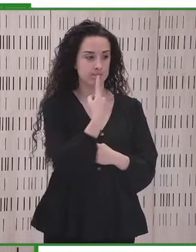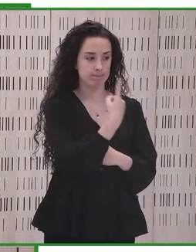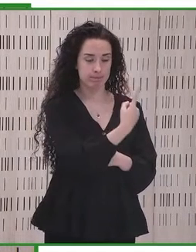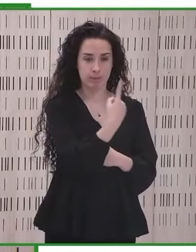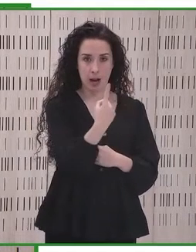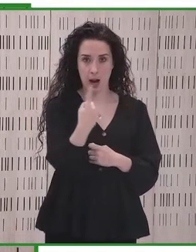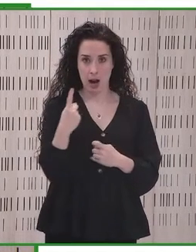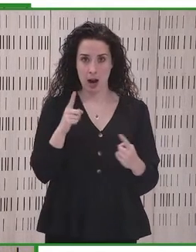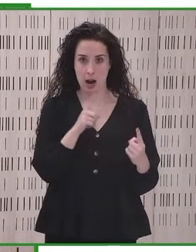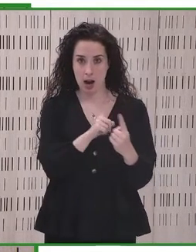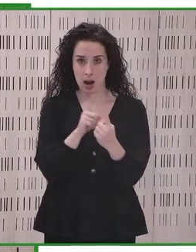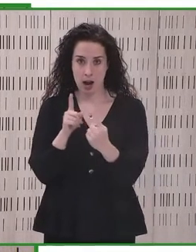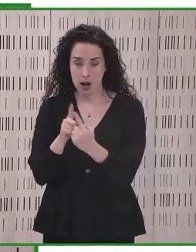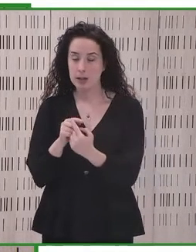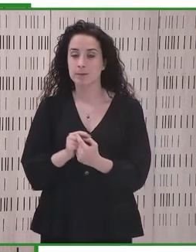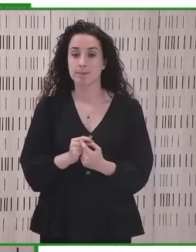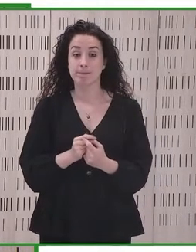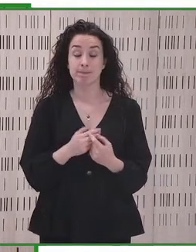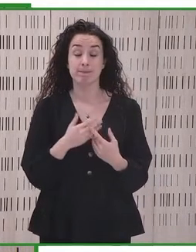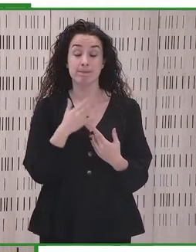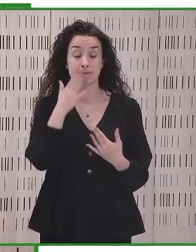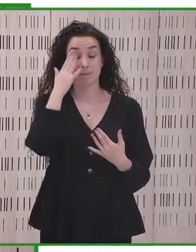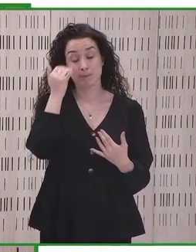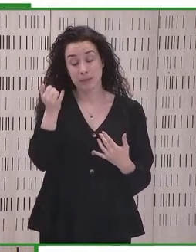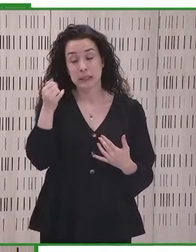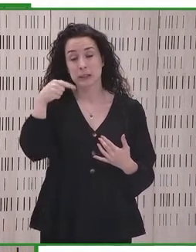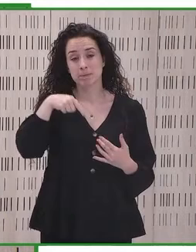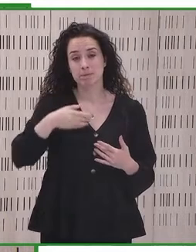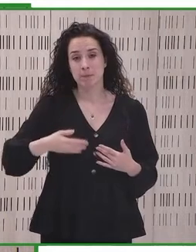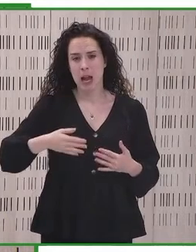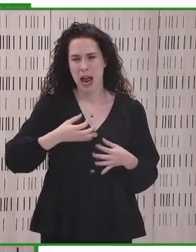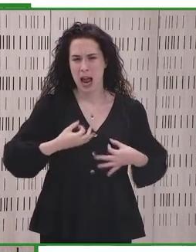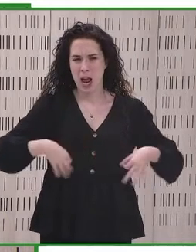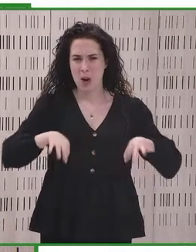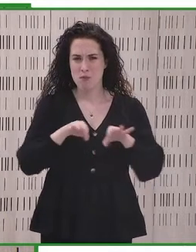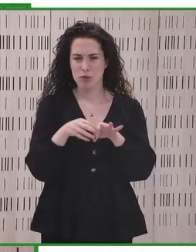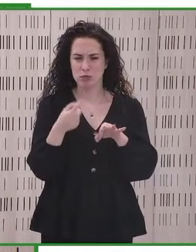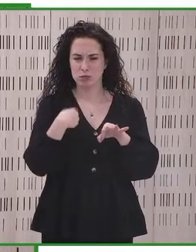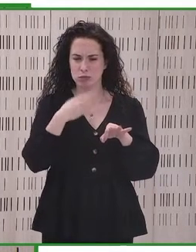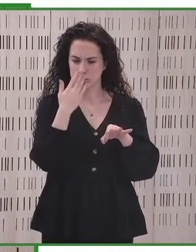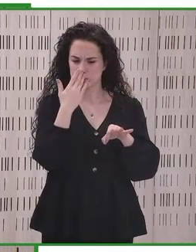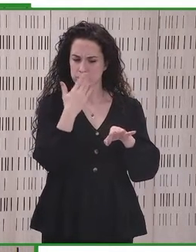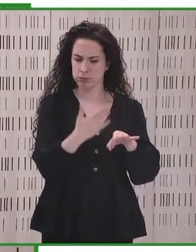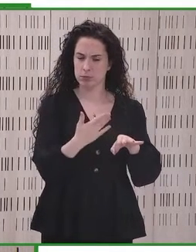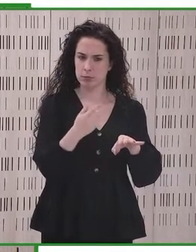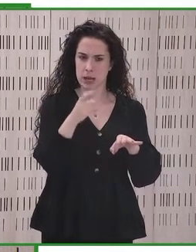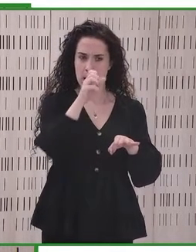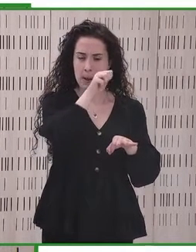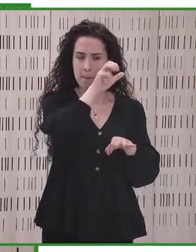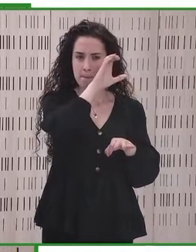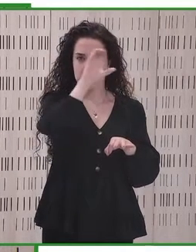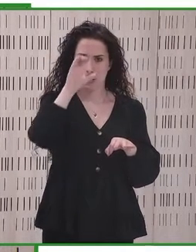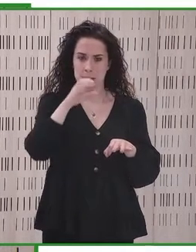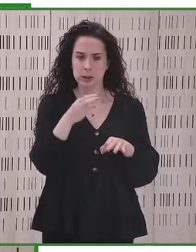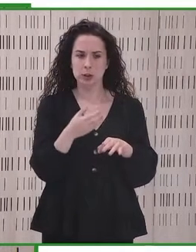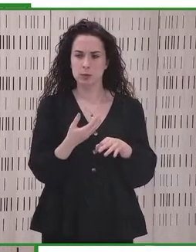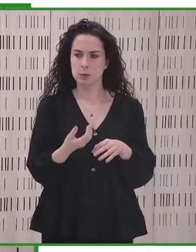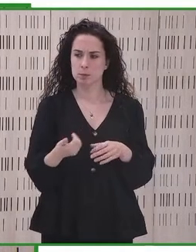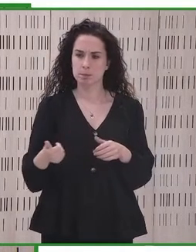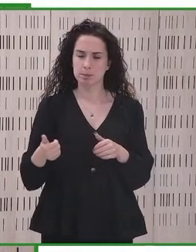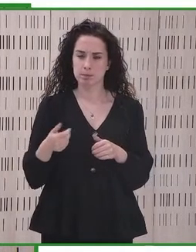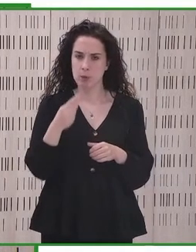persona. Por eso la importancia de reconocer y comprometer también a los Estados en